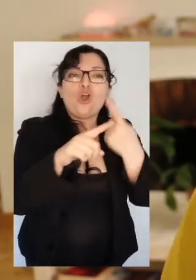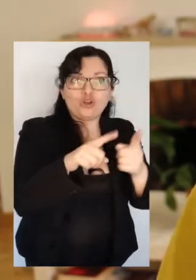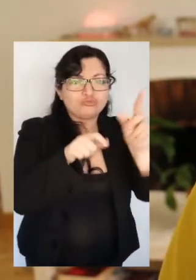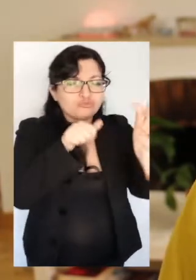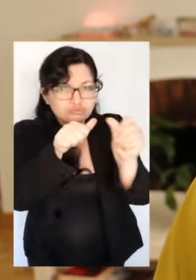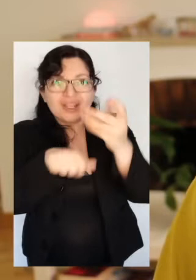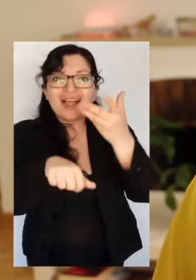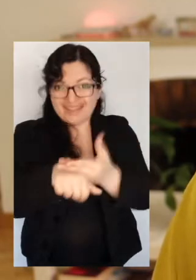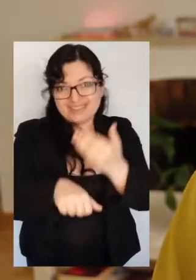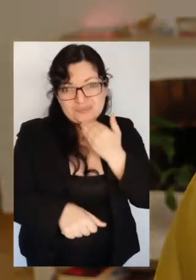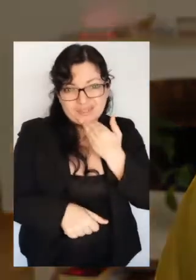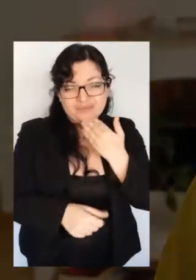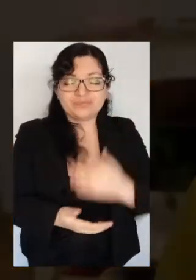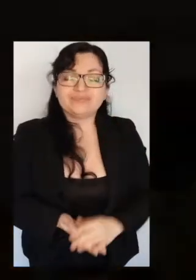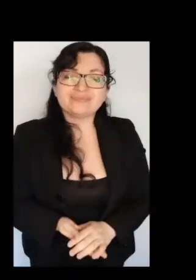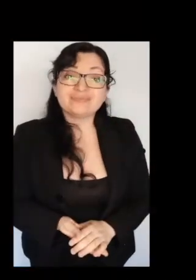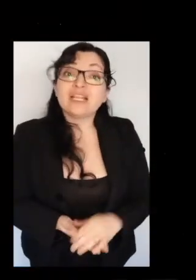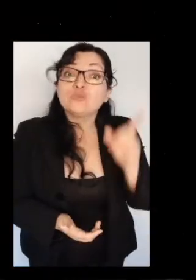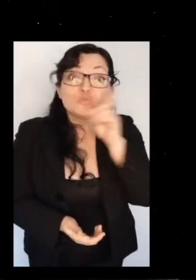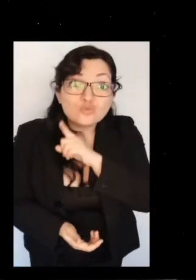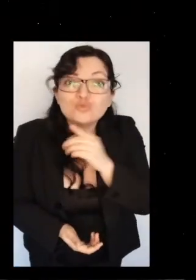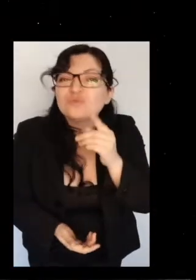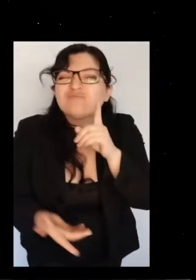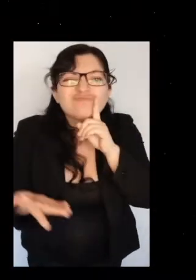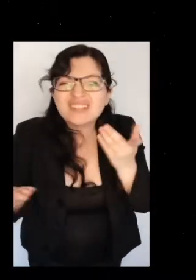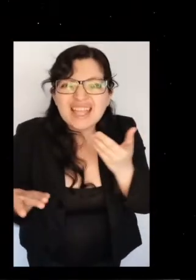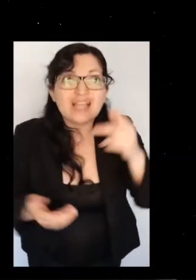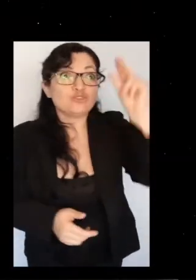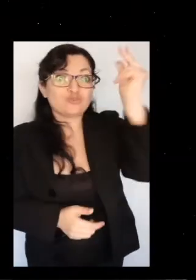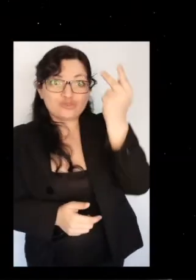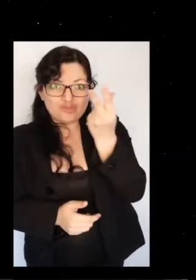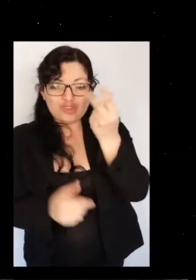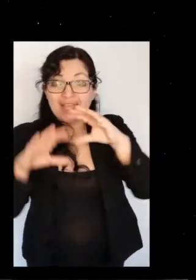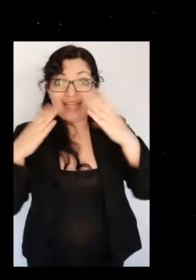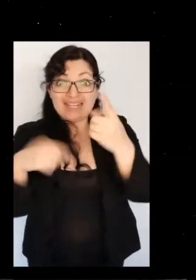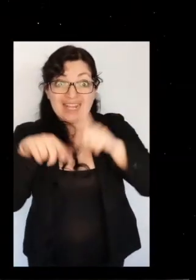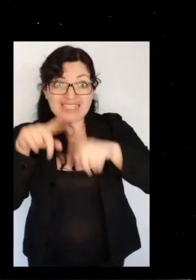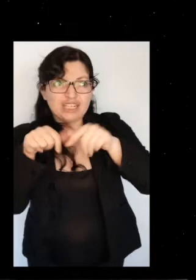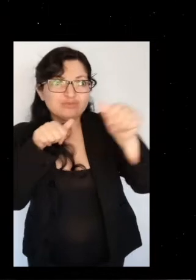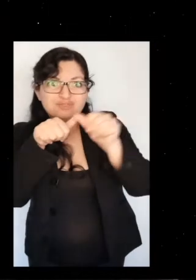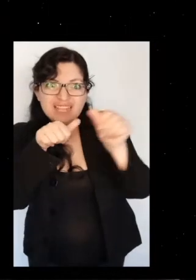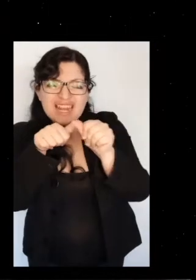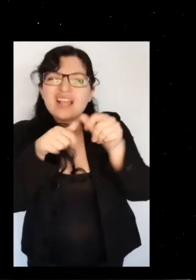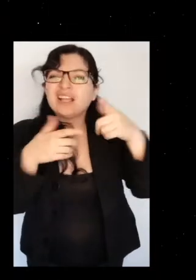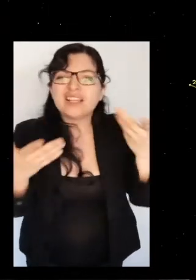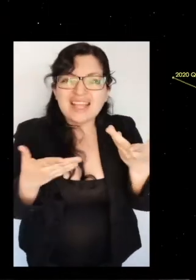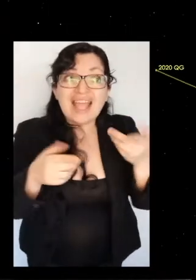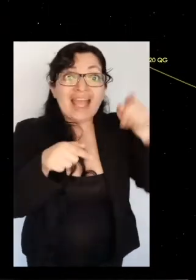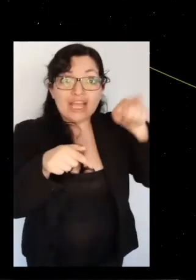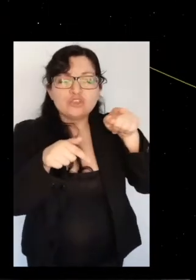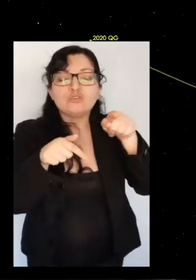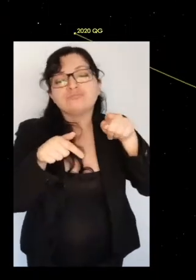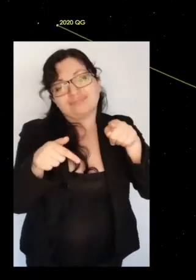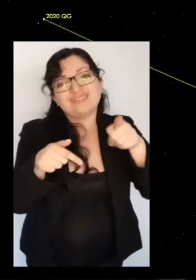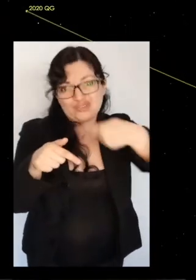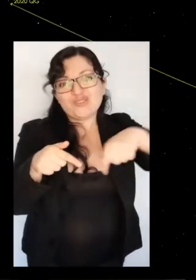Por último, tenemos los asteroides cercanos a la Tierra, que son aquellos que pasan cerca